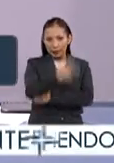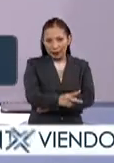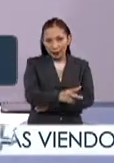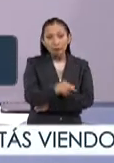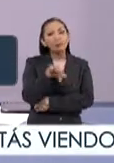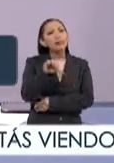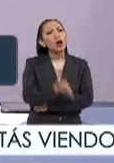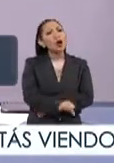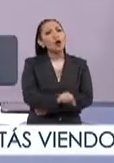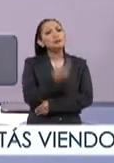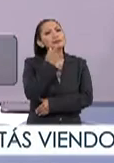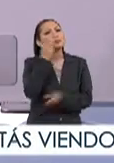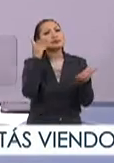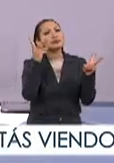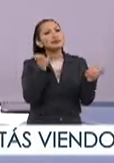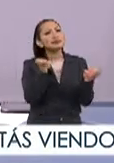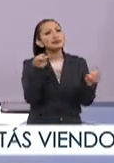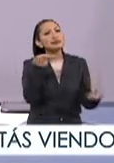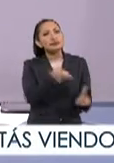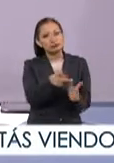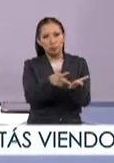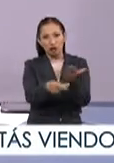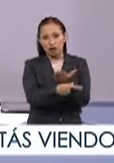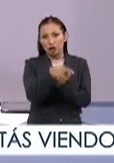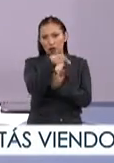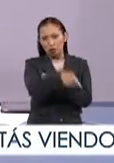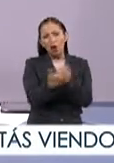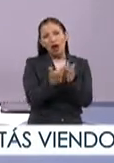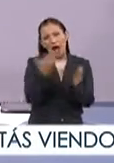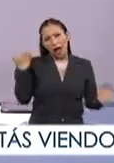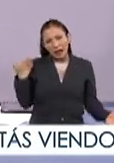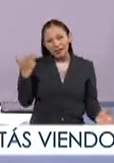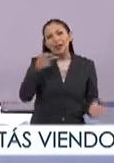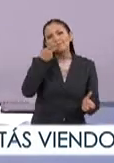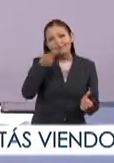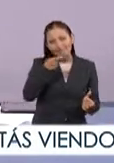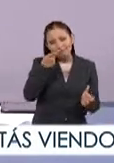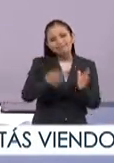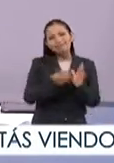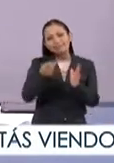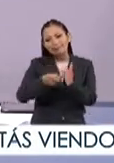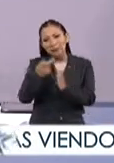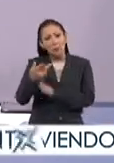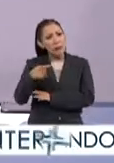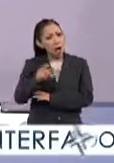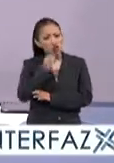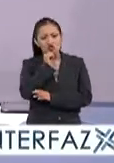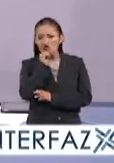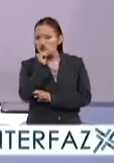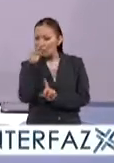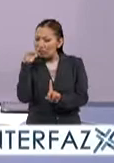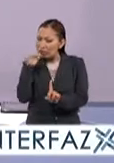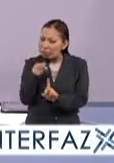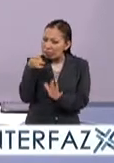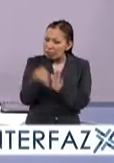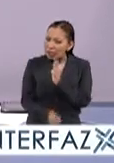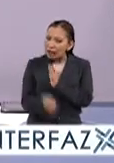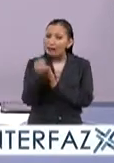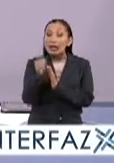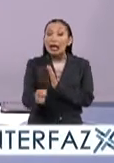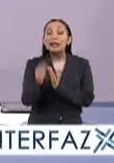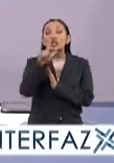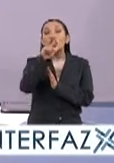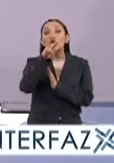Hoy vamos a hablar de un proyecto del cual hemos estado mencionando varias veces, pero no habíamos entrado en materia, que es